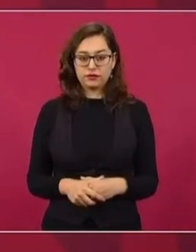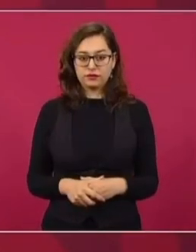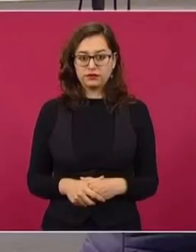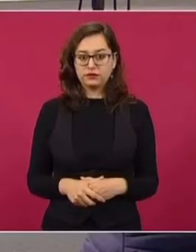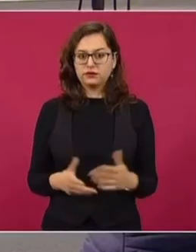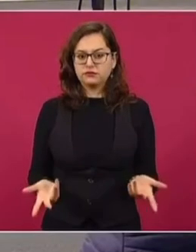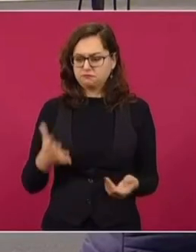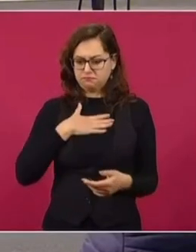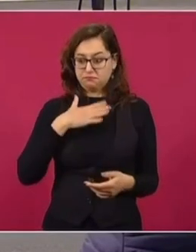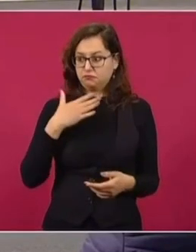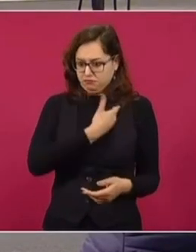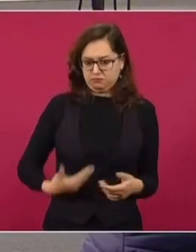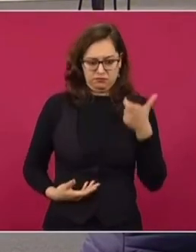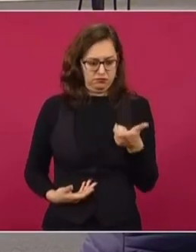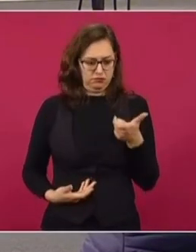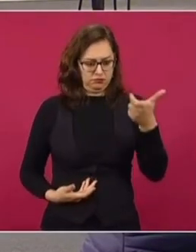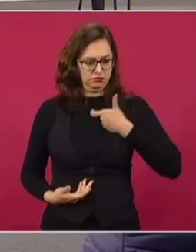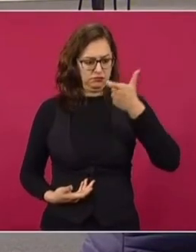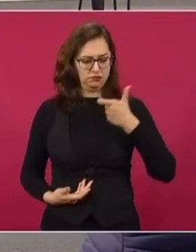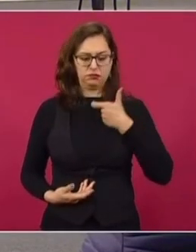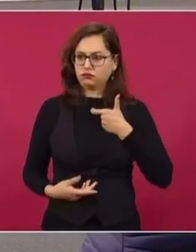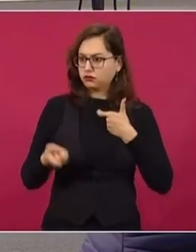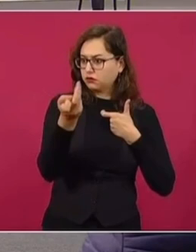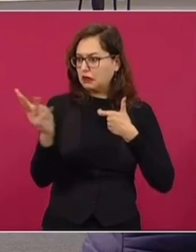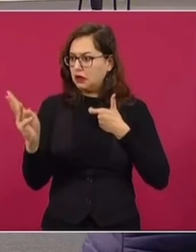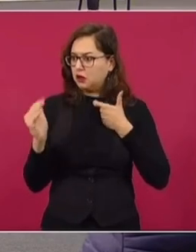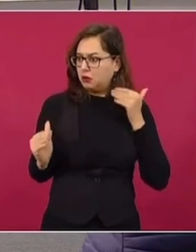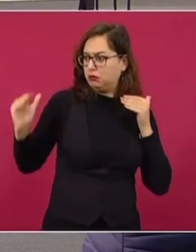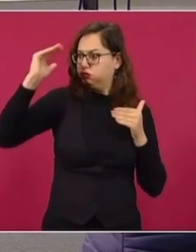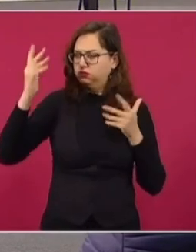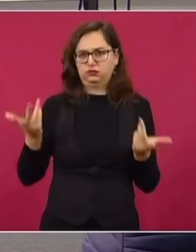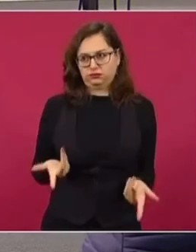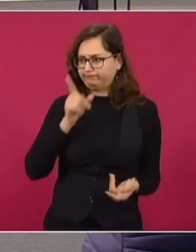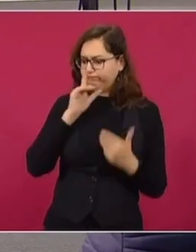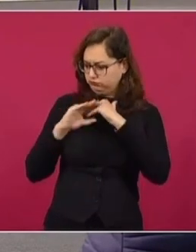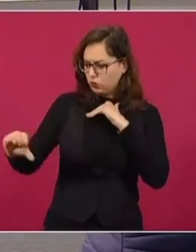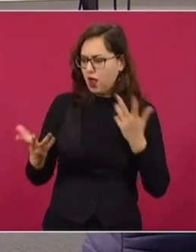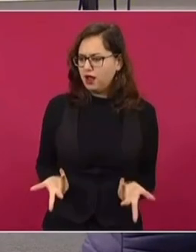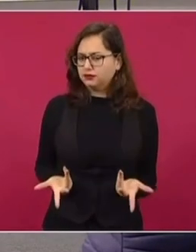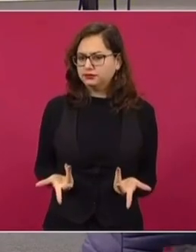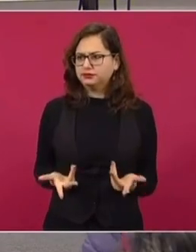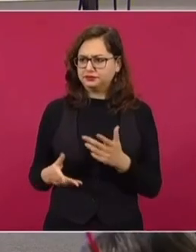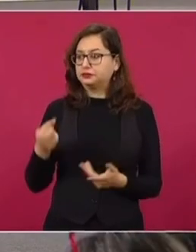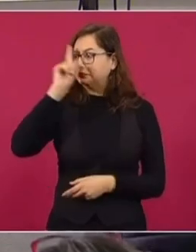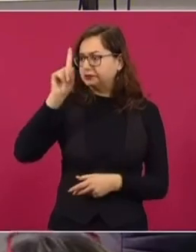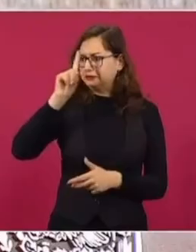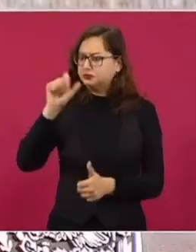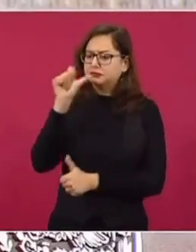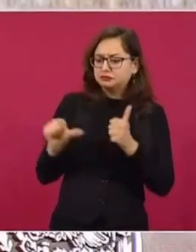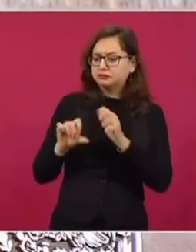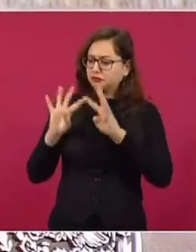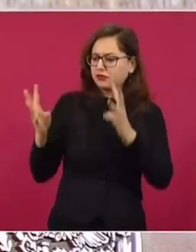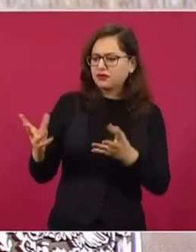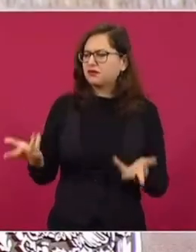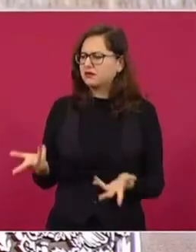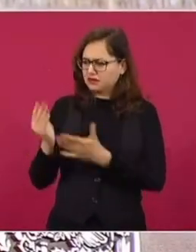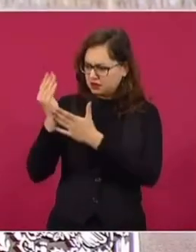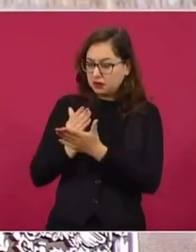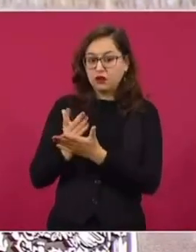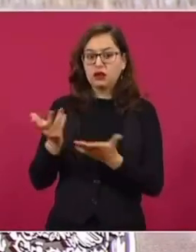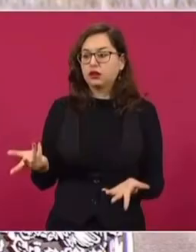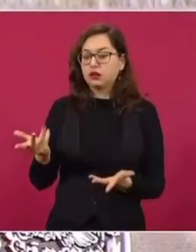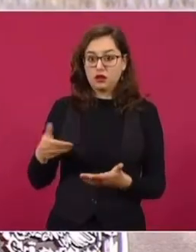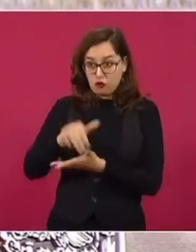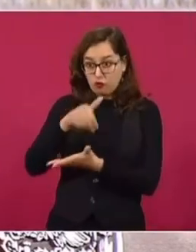que no ganen más que yo, que no tengan tantos asesores, ni siquiera se contempla el que despidan trabajadores.